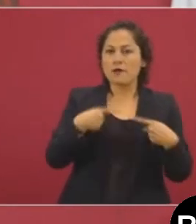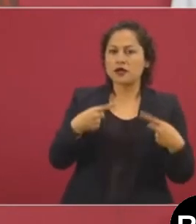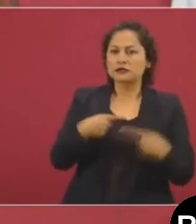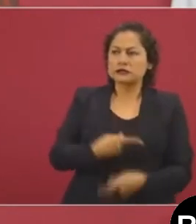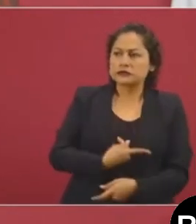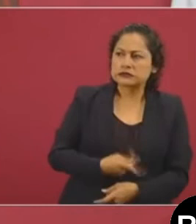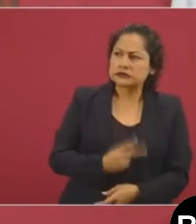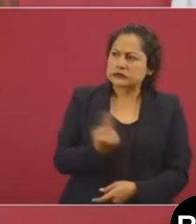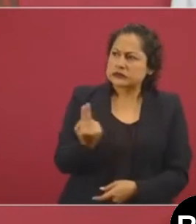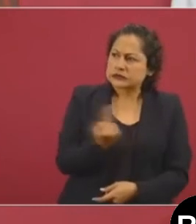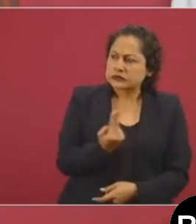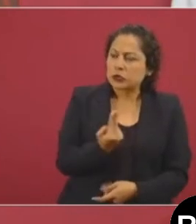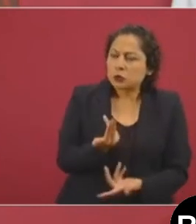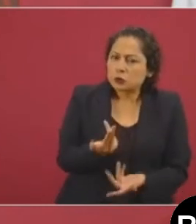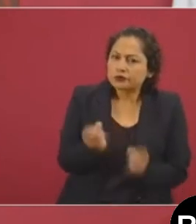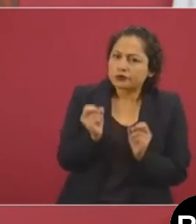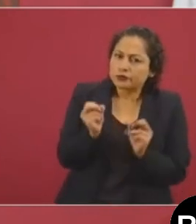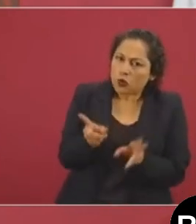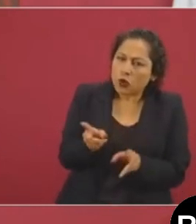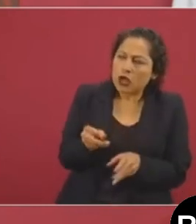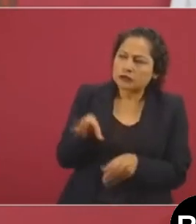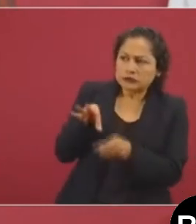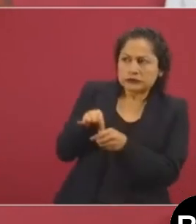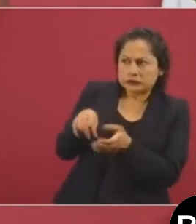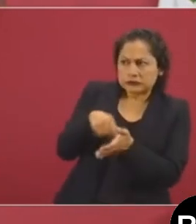entregaban dádivas,